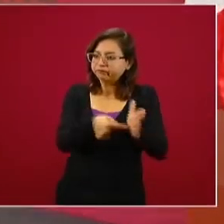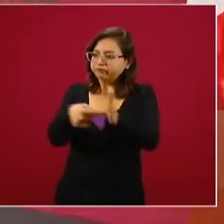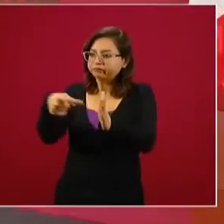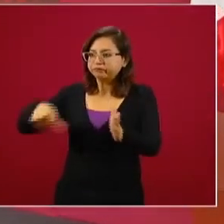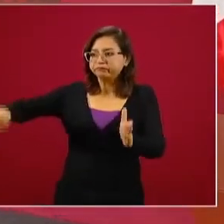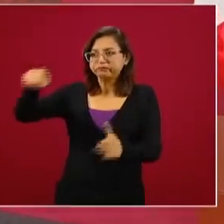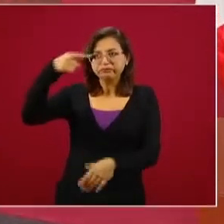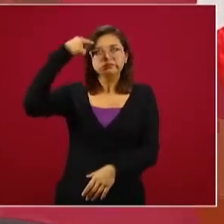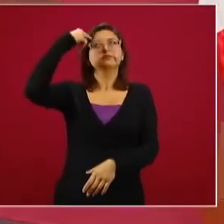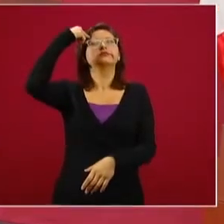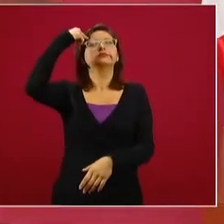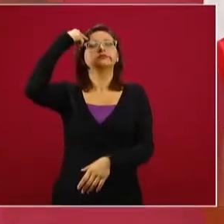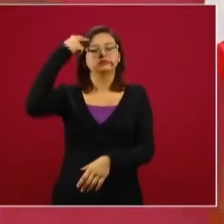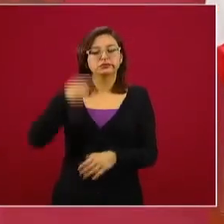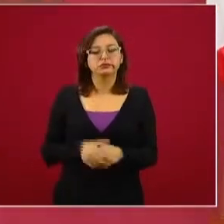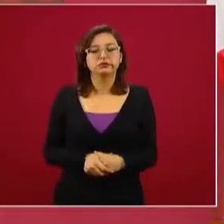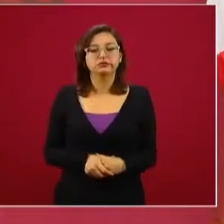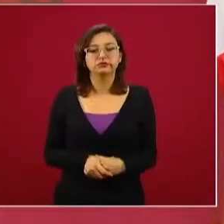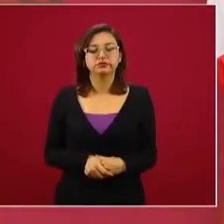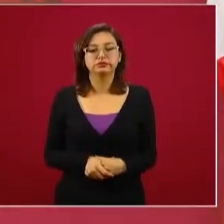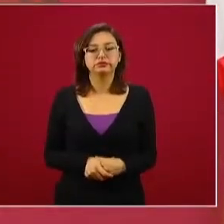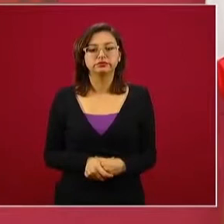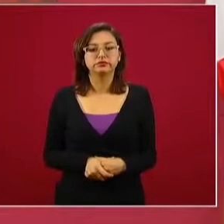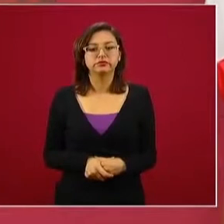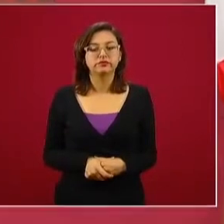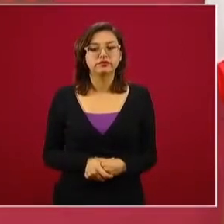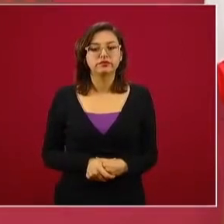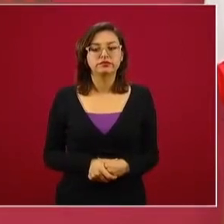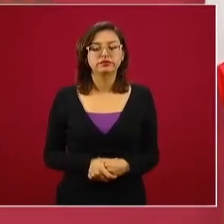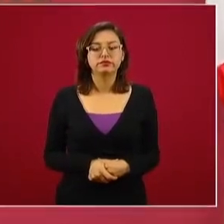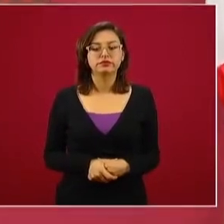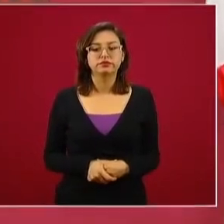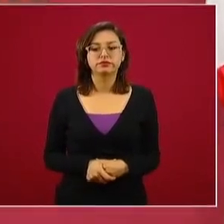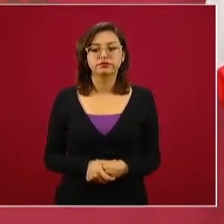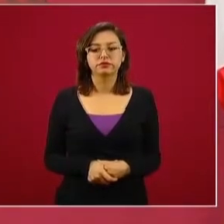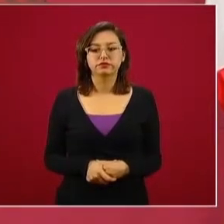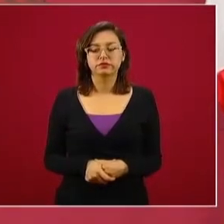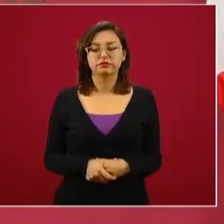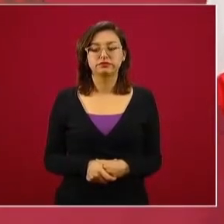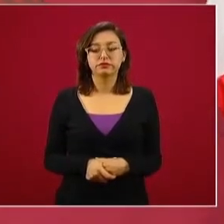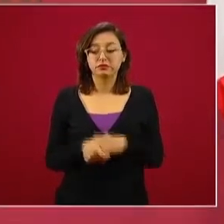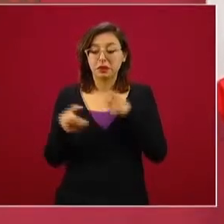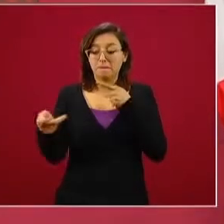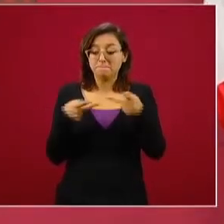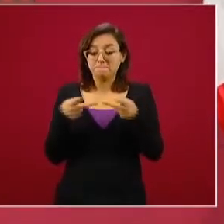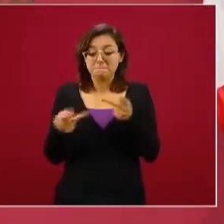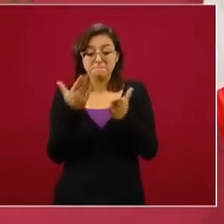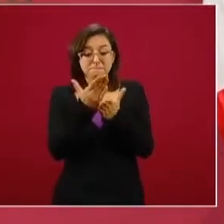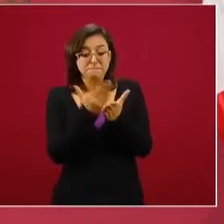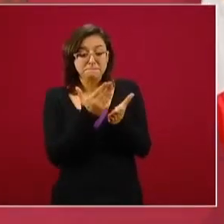Este plan es de aplicación voluntaria,